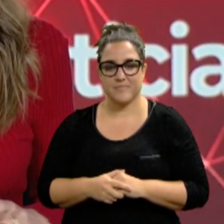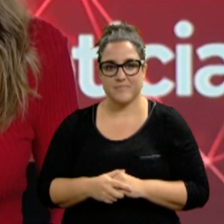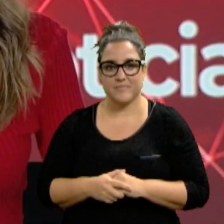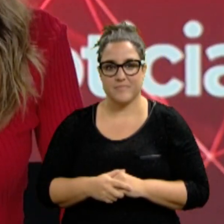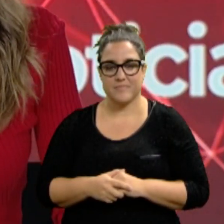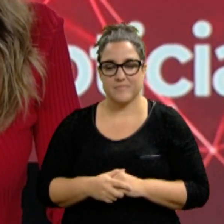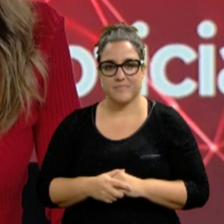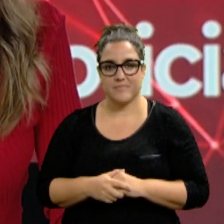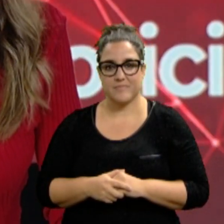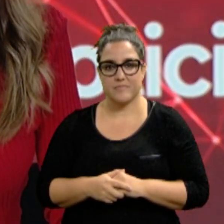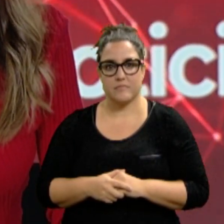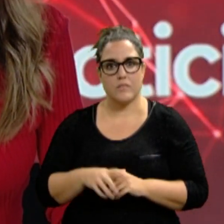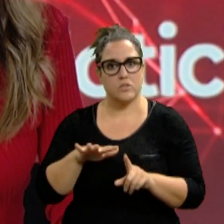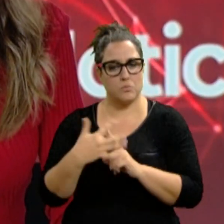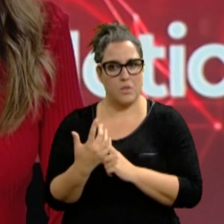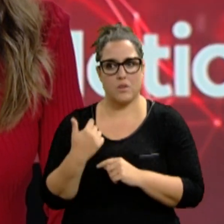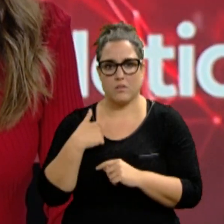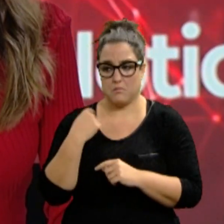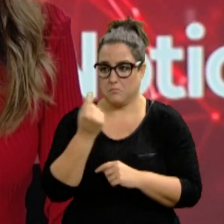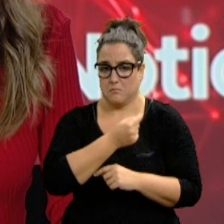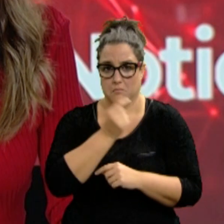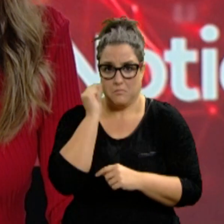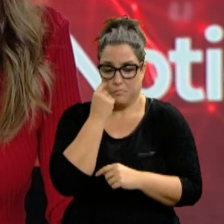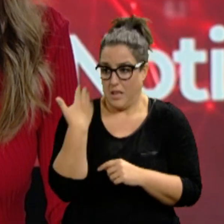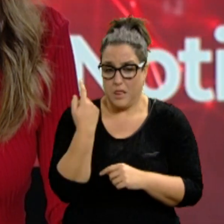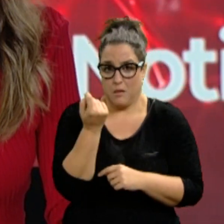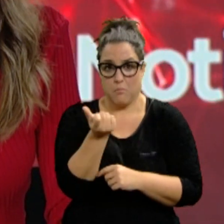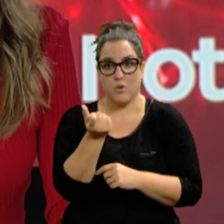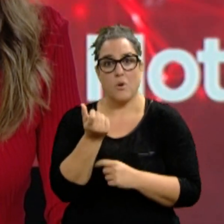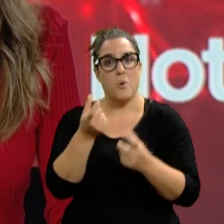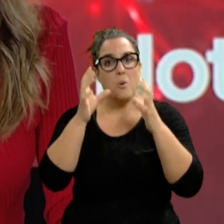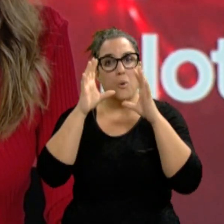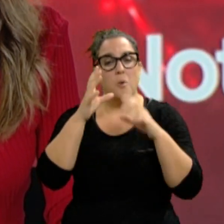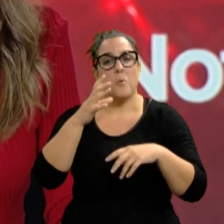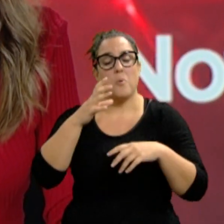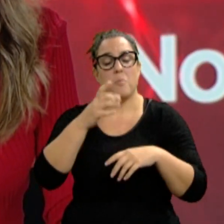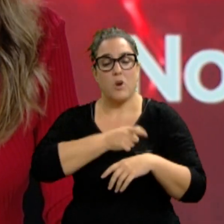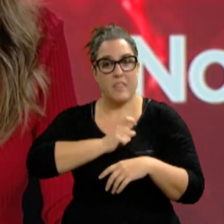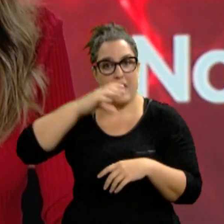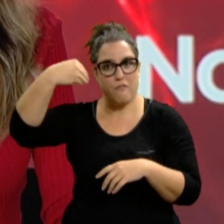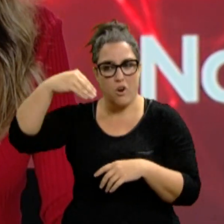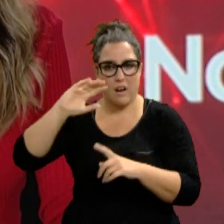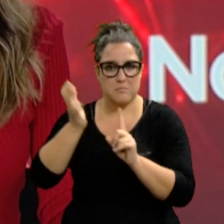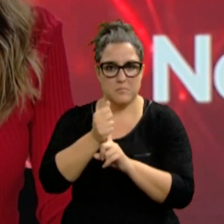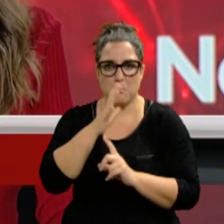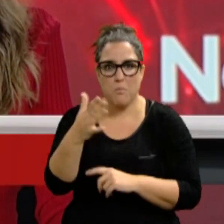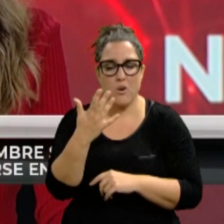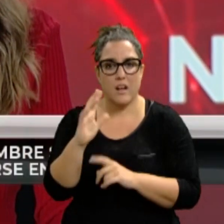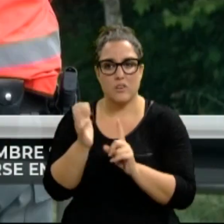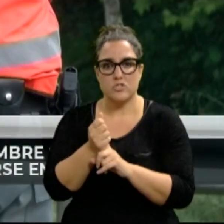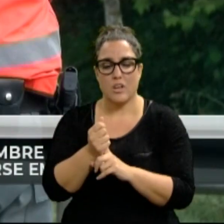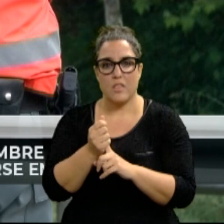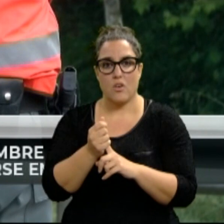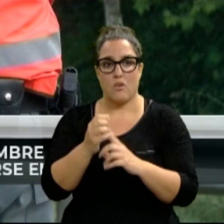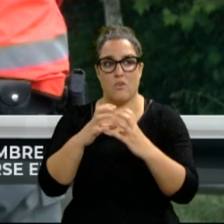Y un suceso que acabamos de conocer. Policía Foral investiga un suceso que se ha conocido este mediodía, confirmándose la aparición de un cadáver sobre el